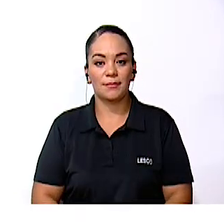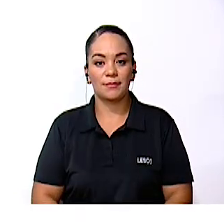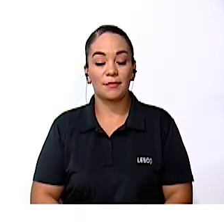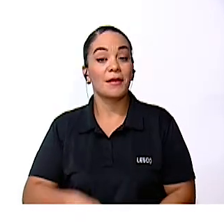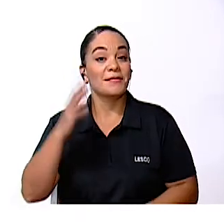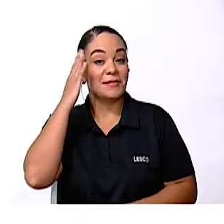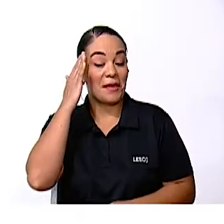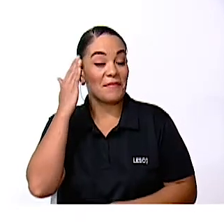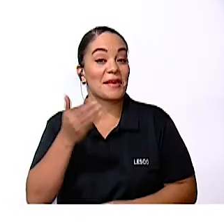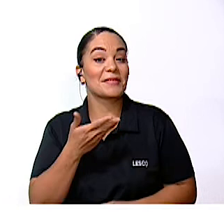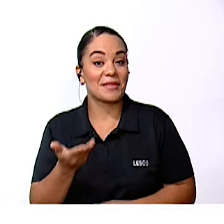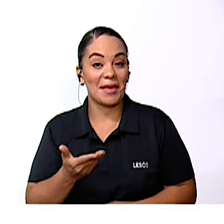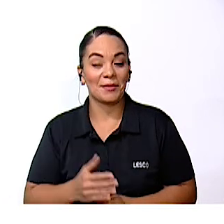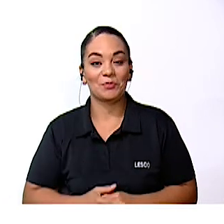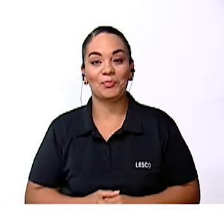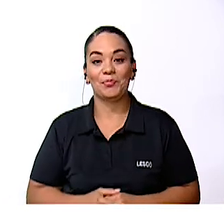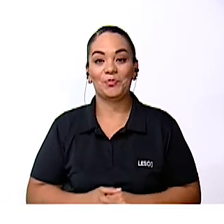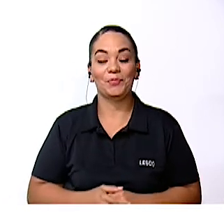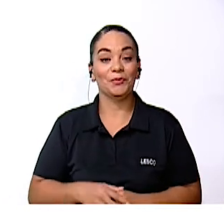Sabías que